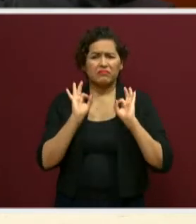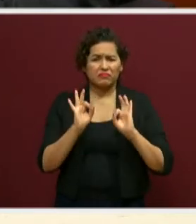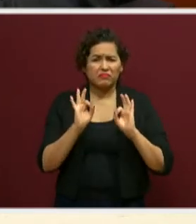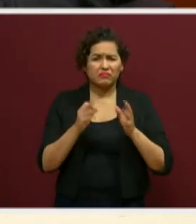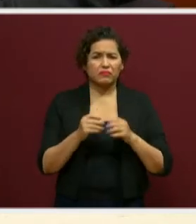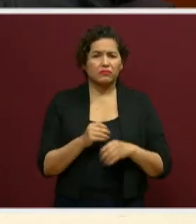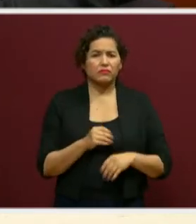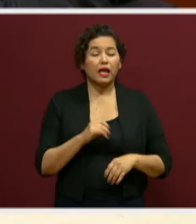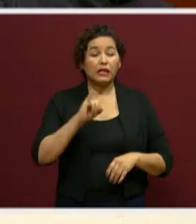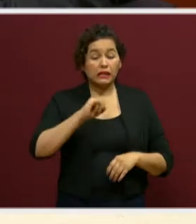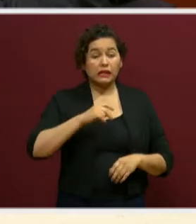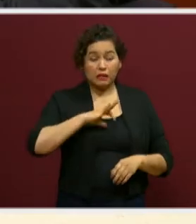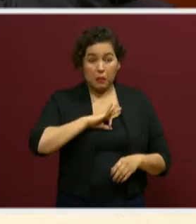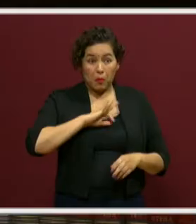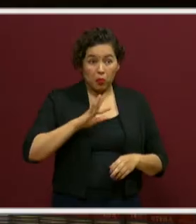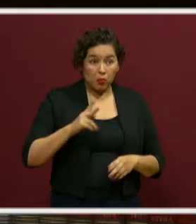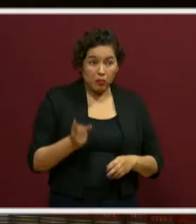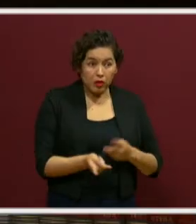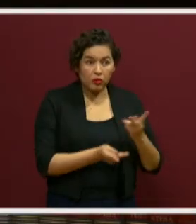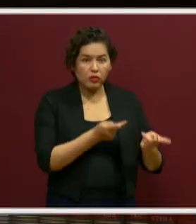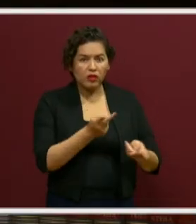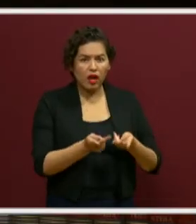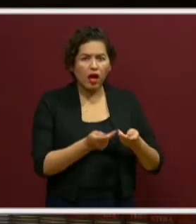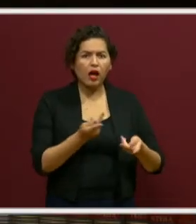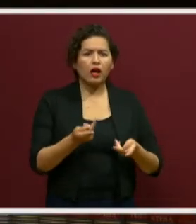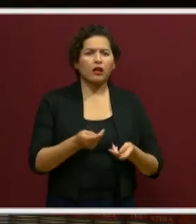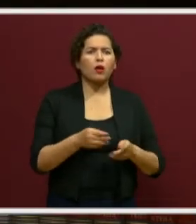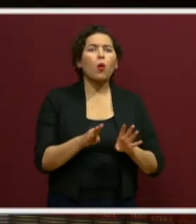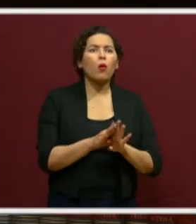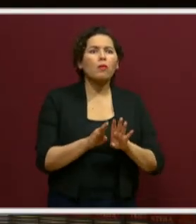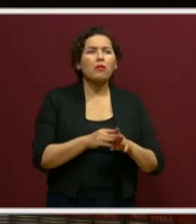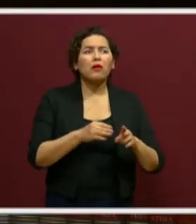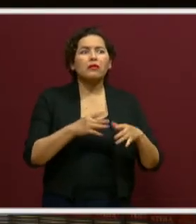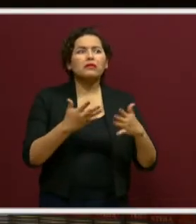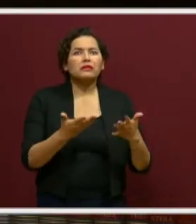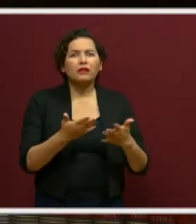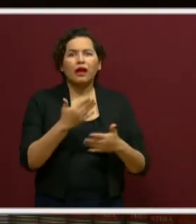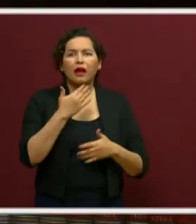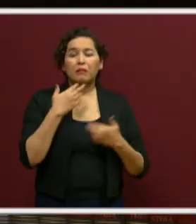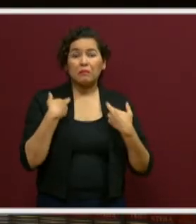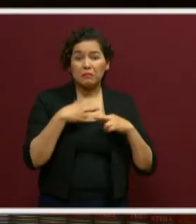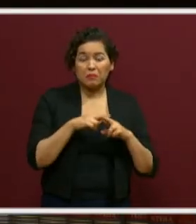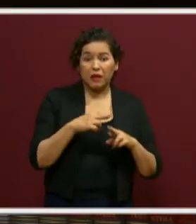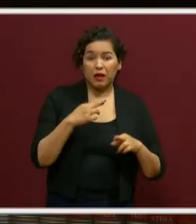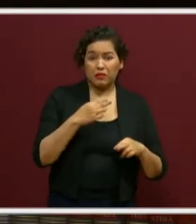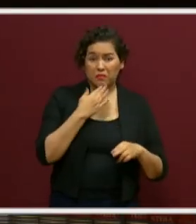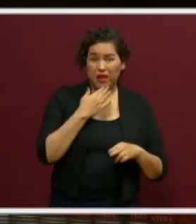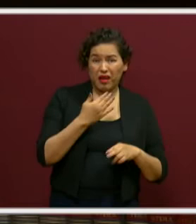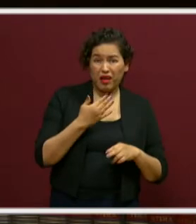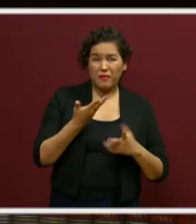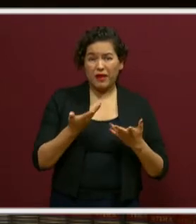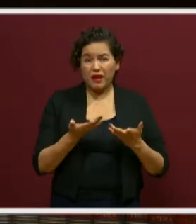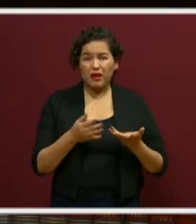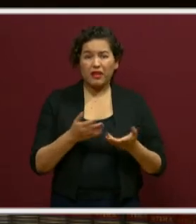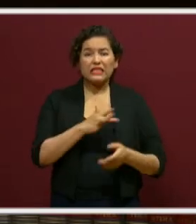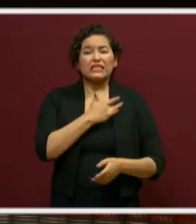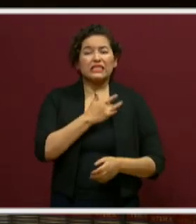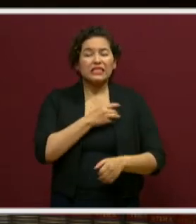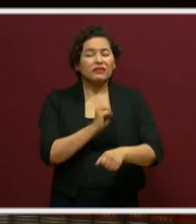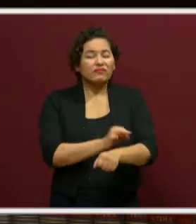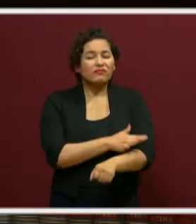vieron a todo el personal que va siguiendo este proceso educativo y comentaron que